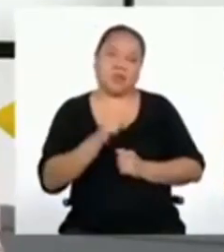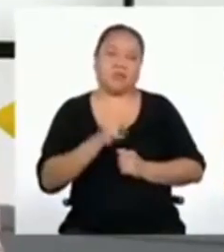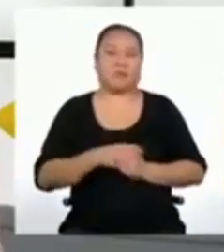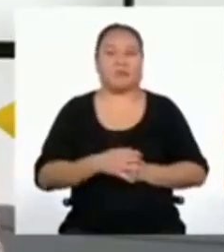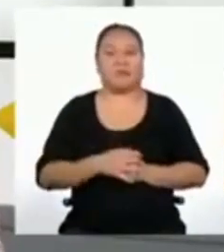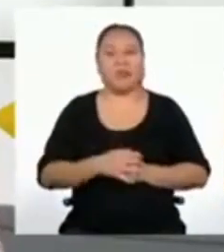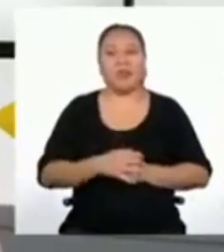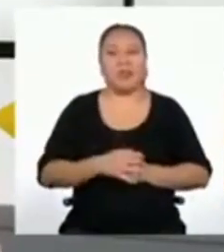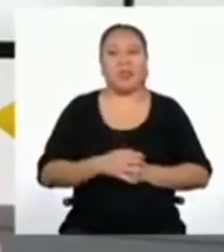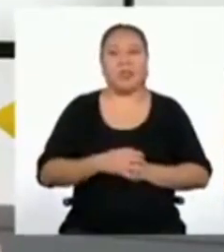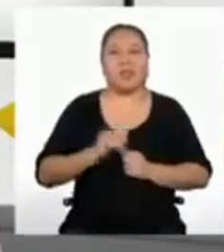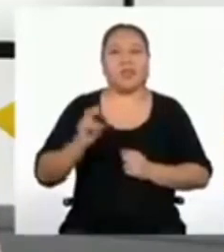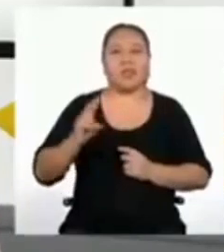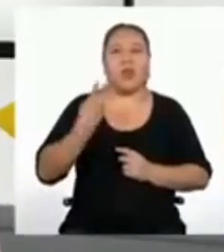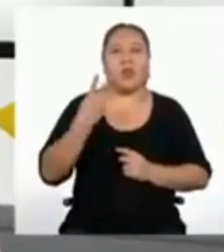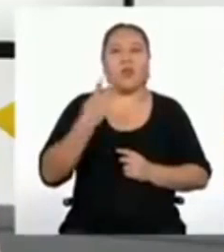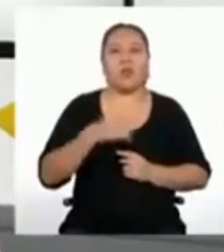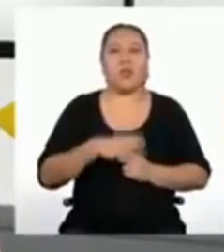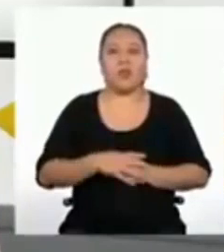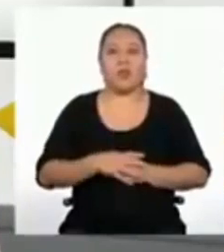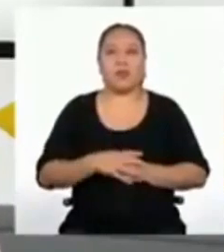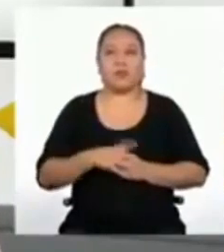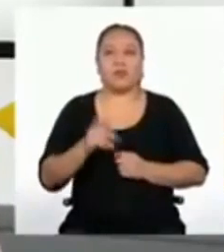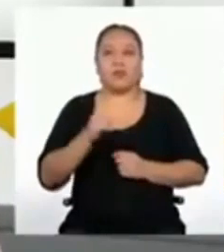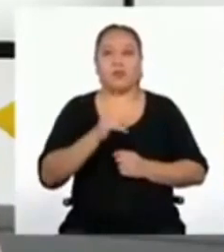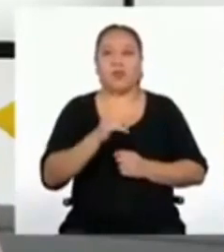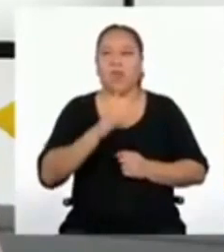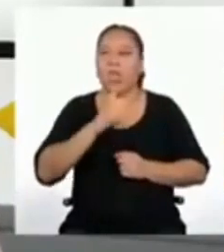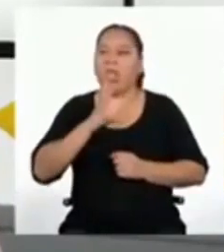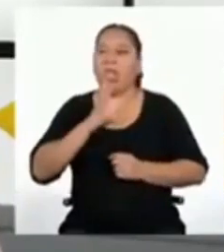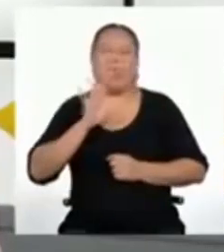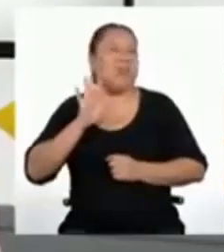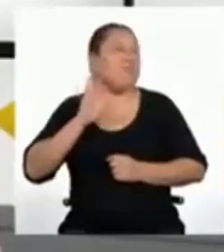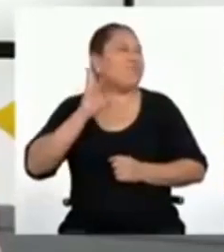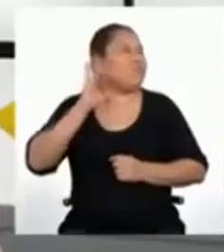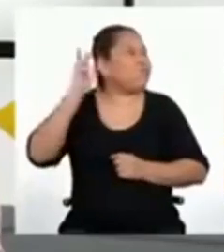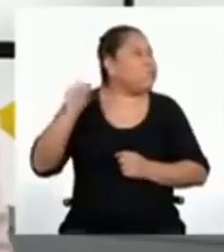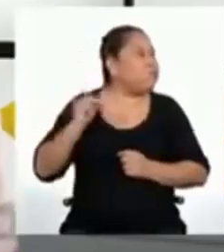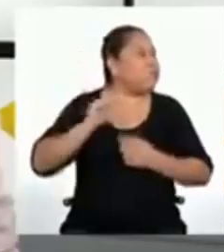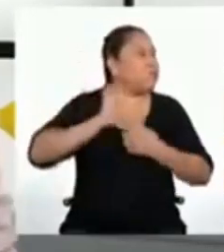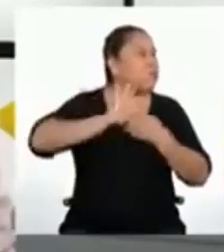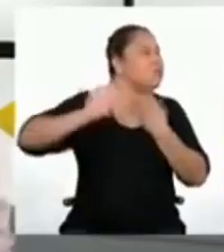Segunda. ¿Le has dejado de hablar a alguien?